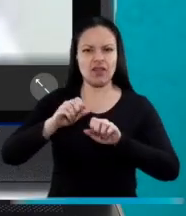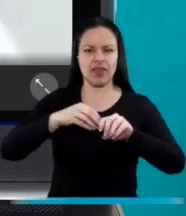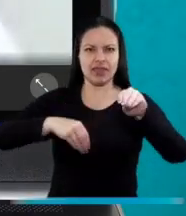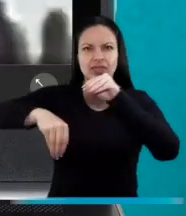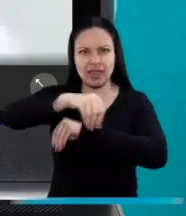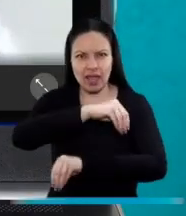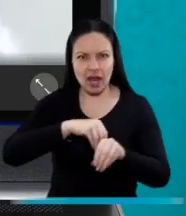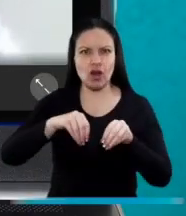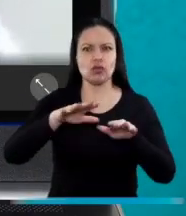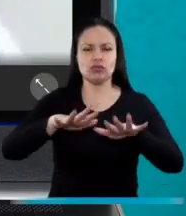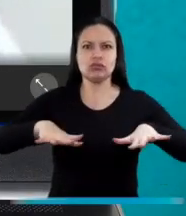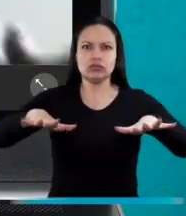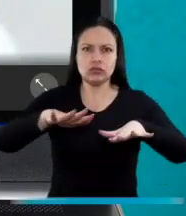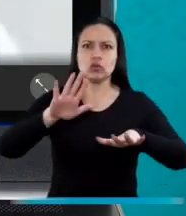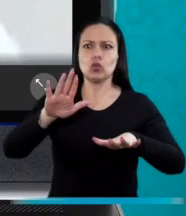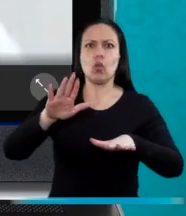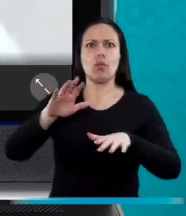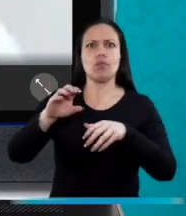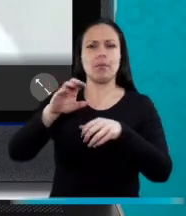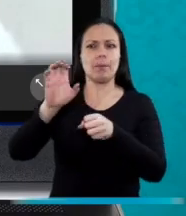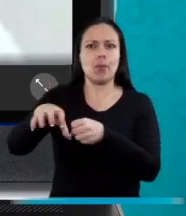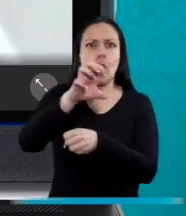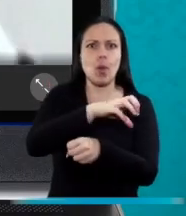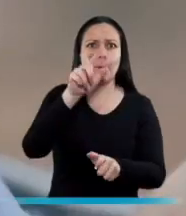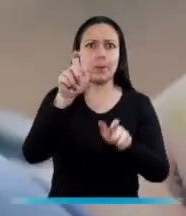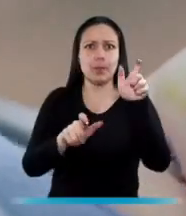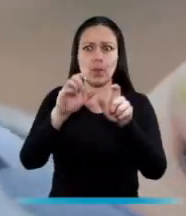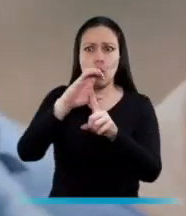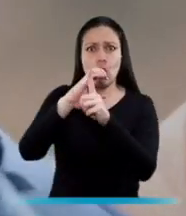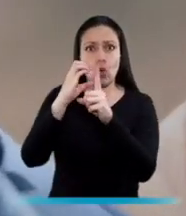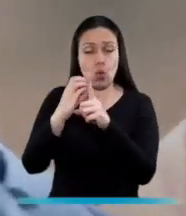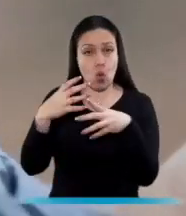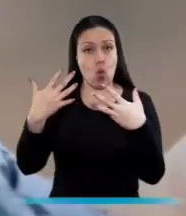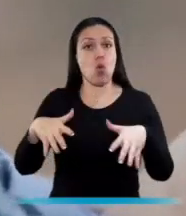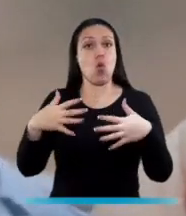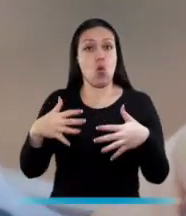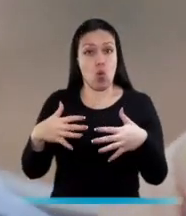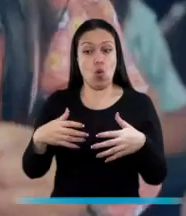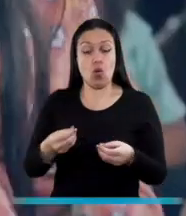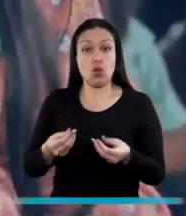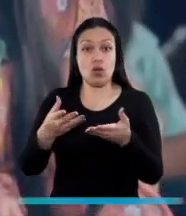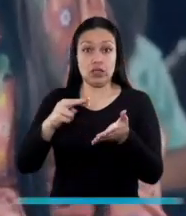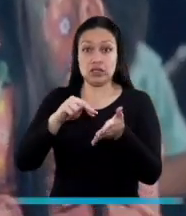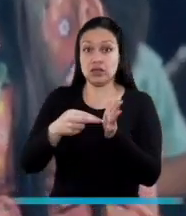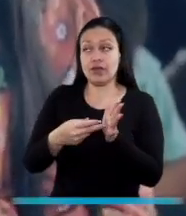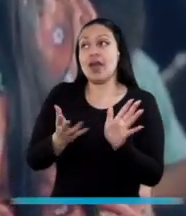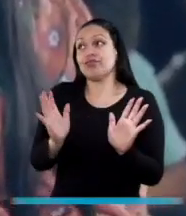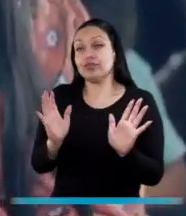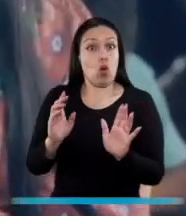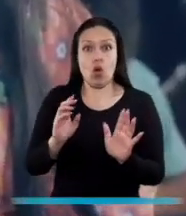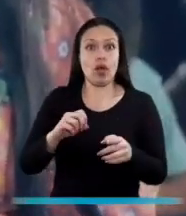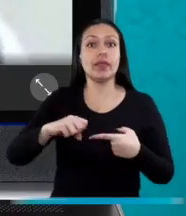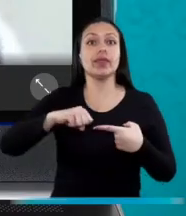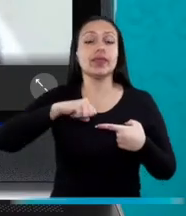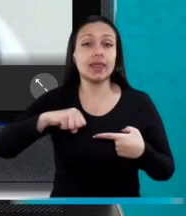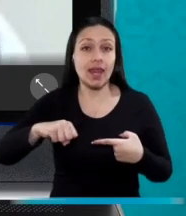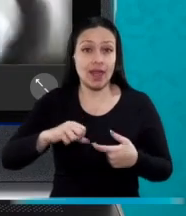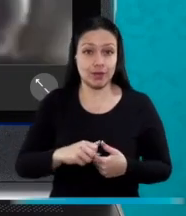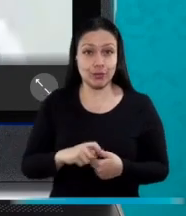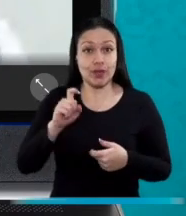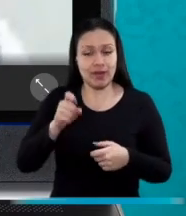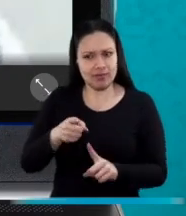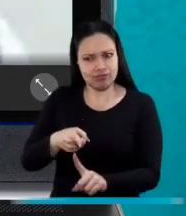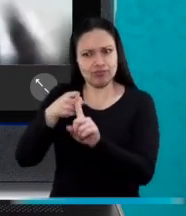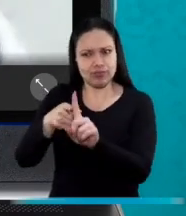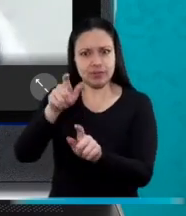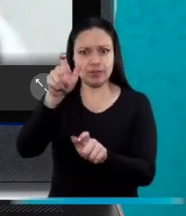territorios, la población y los derechos étnicos no es una prebenda que se le dé a los pueblos étnicos, sino un derecho que tienen a tener un